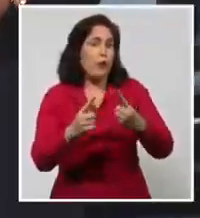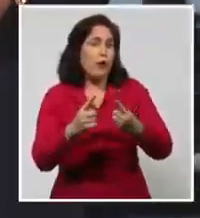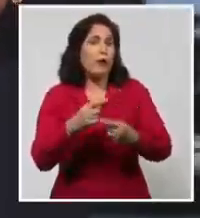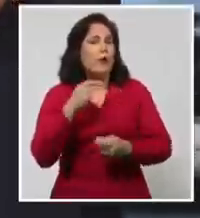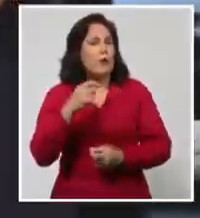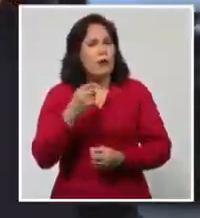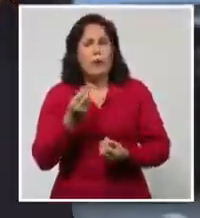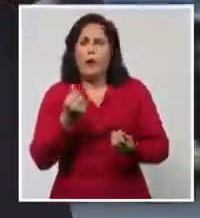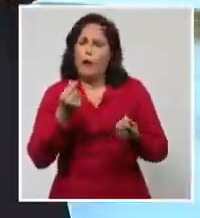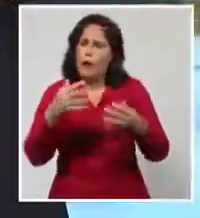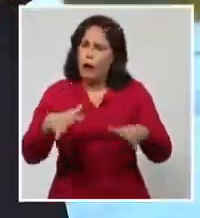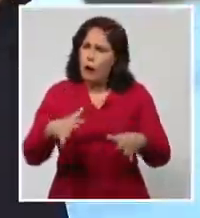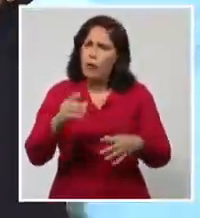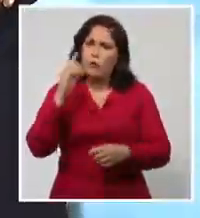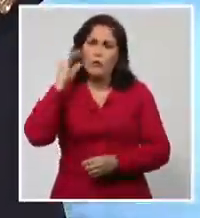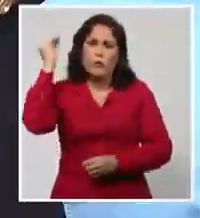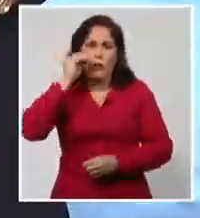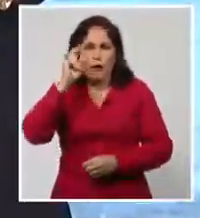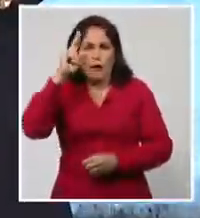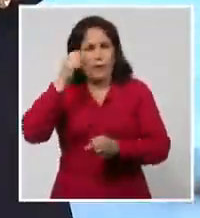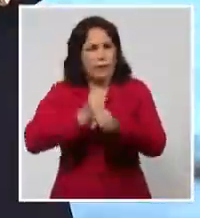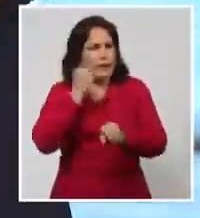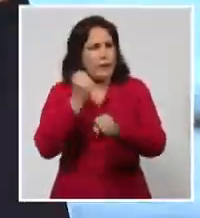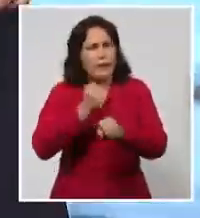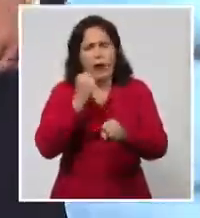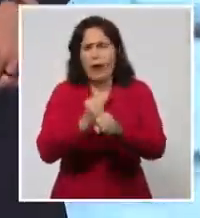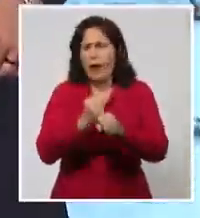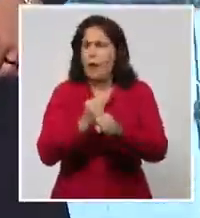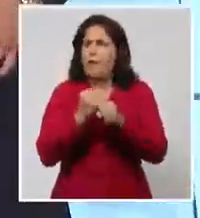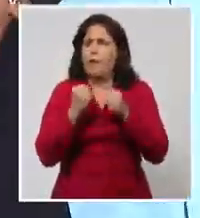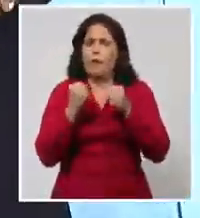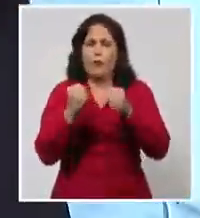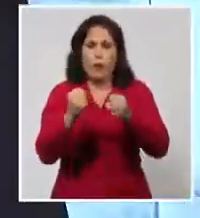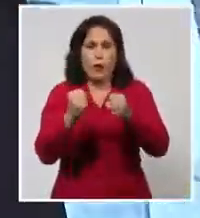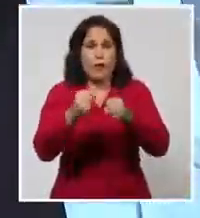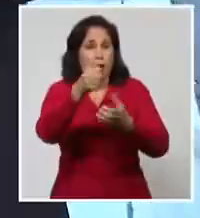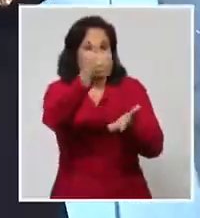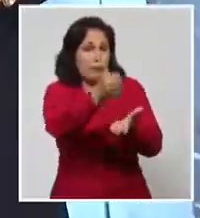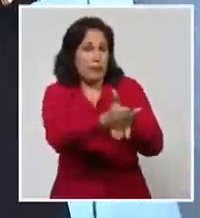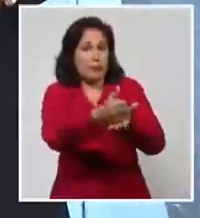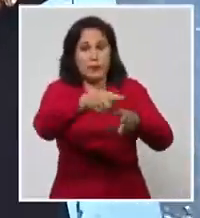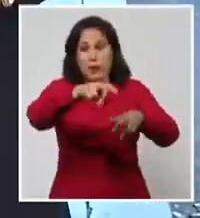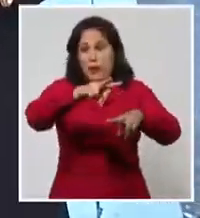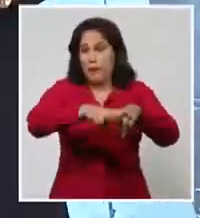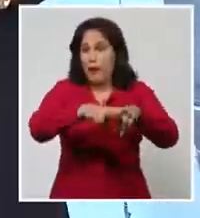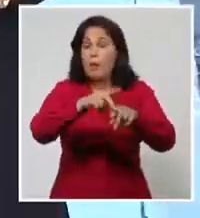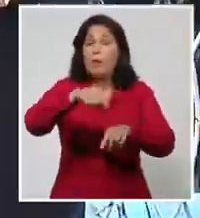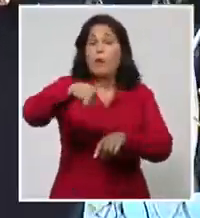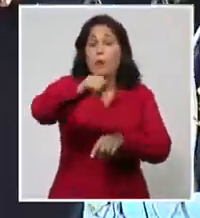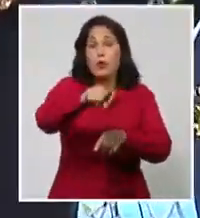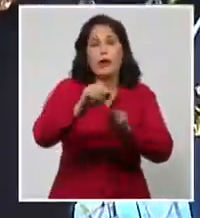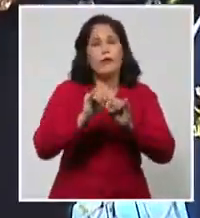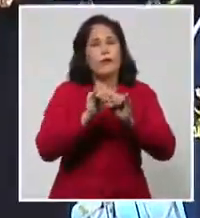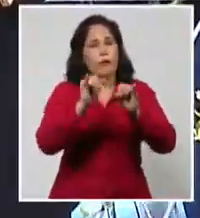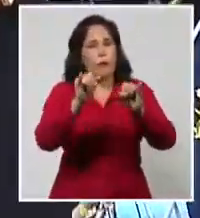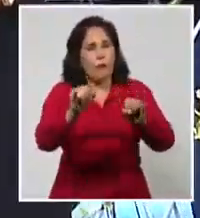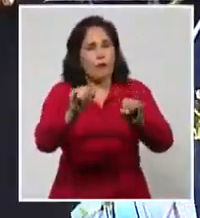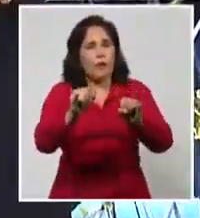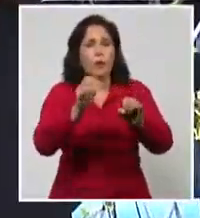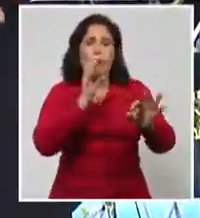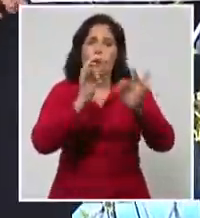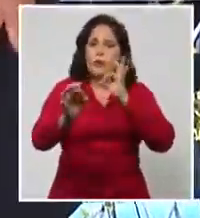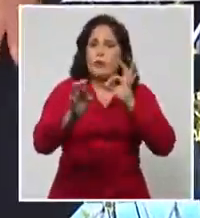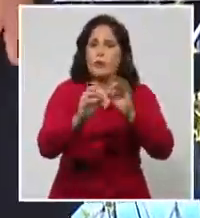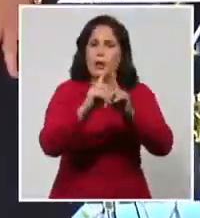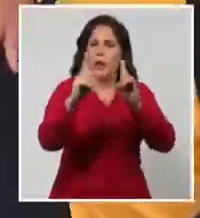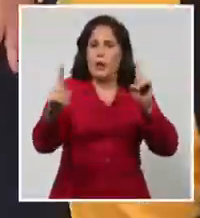preguntamos hoy quienes trabajamos incesantemente desde esta capital, porque se mantenga usted informado, se proteja y